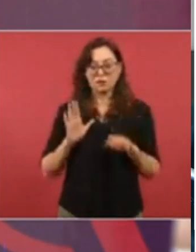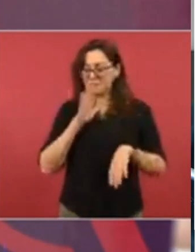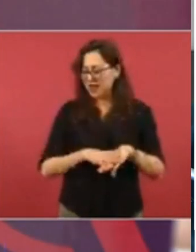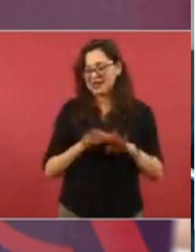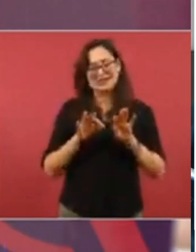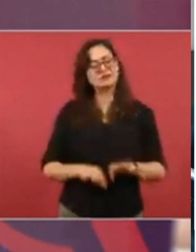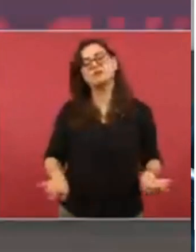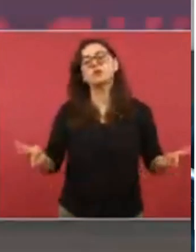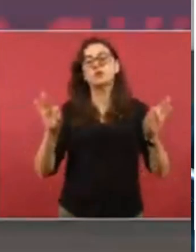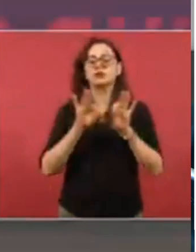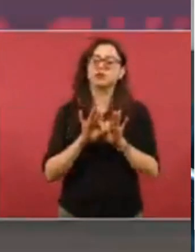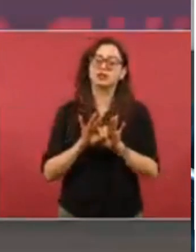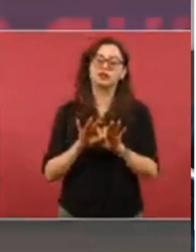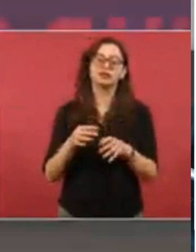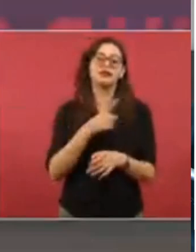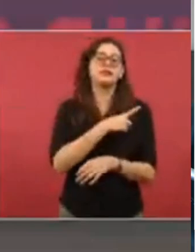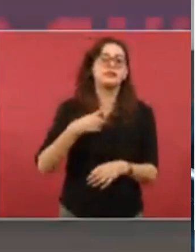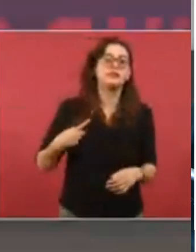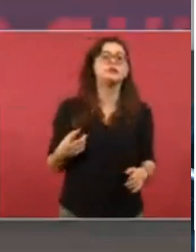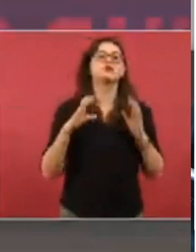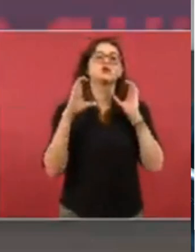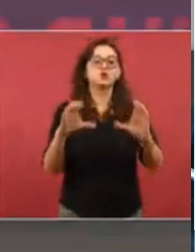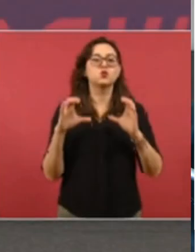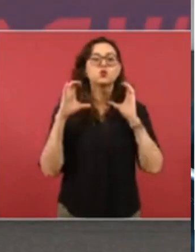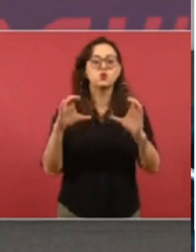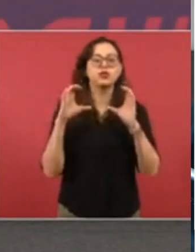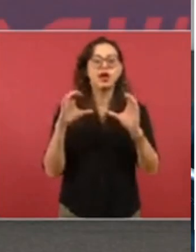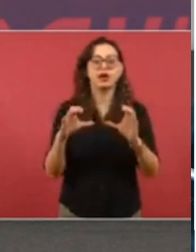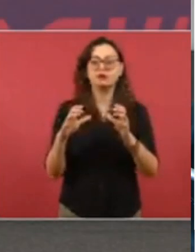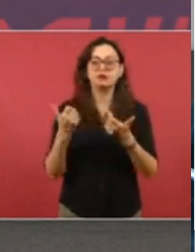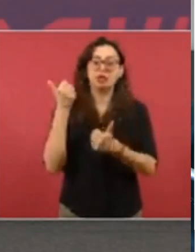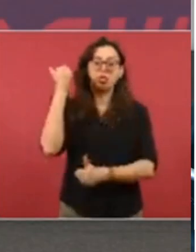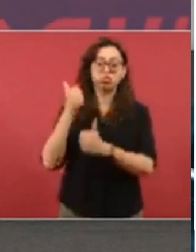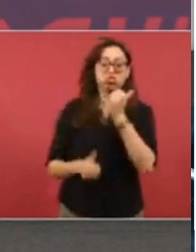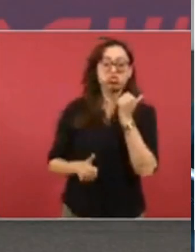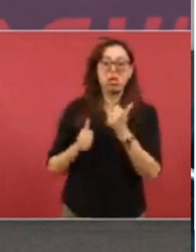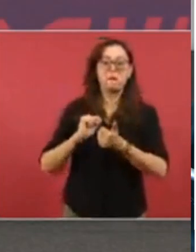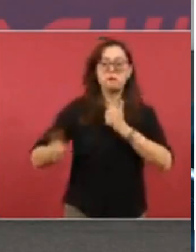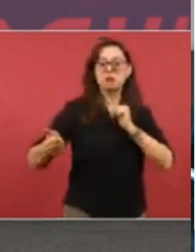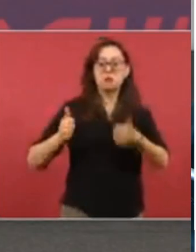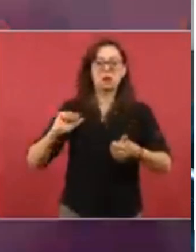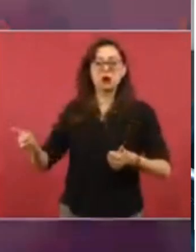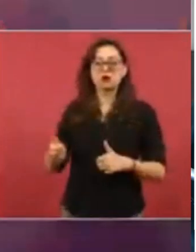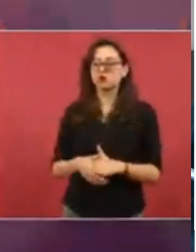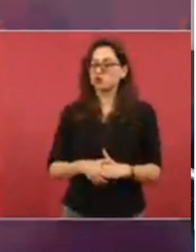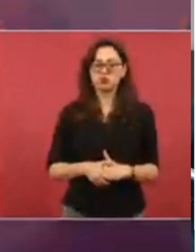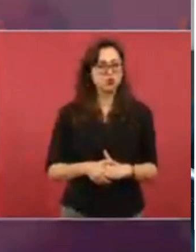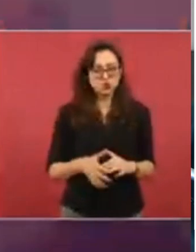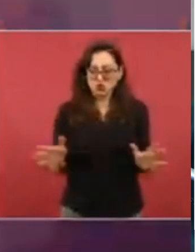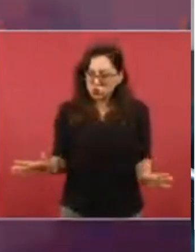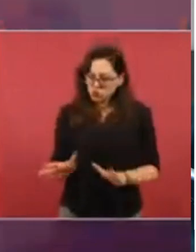y tenemos que cuidar que no se desintegre y atender a los jóvenes